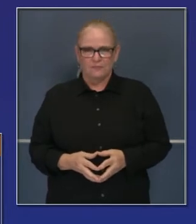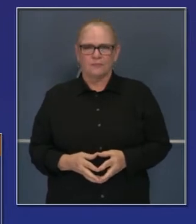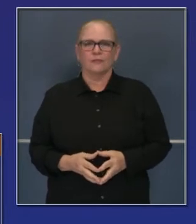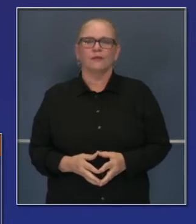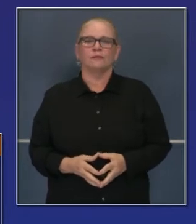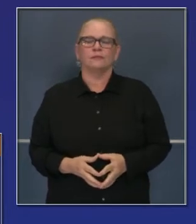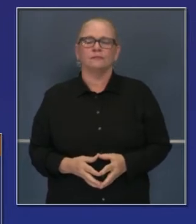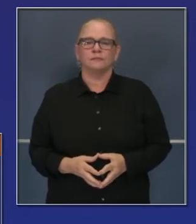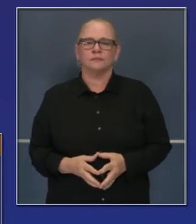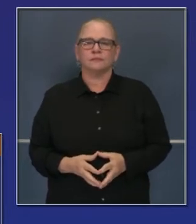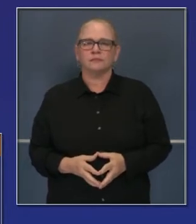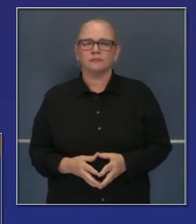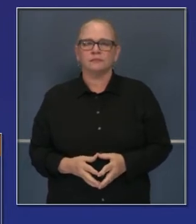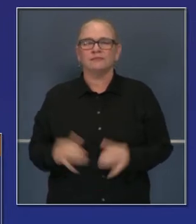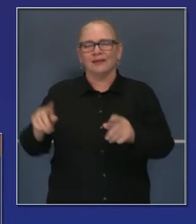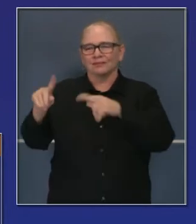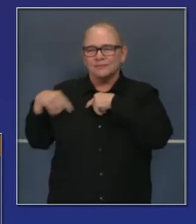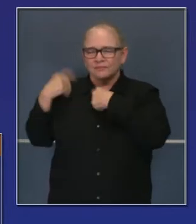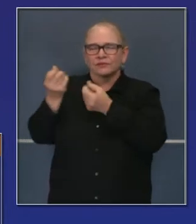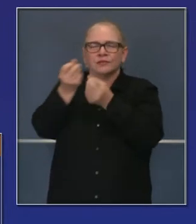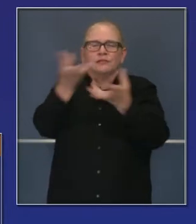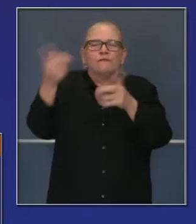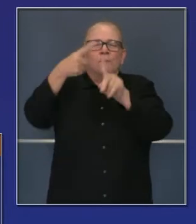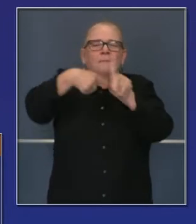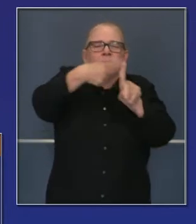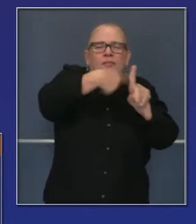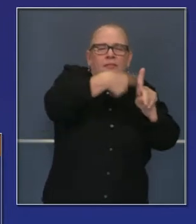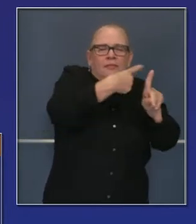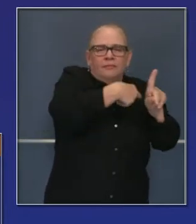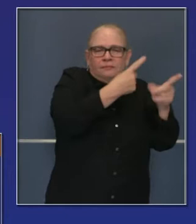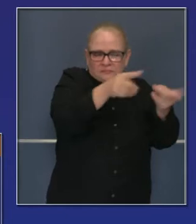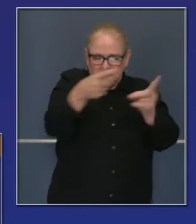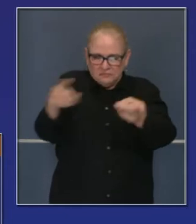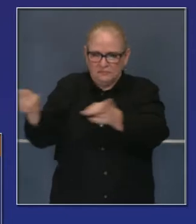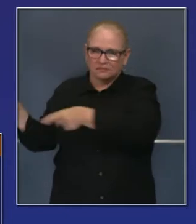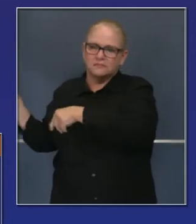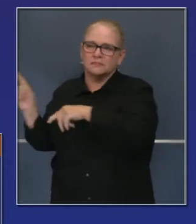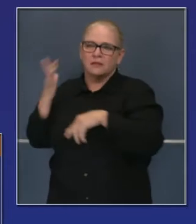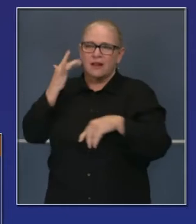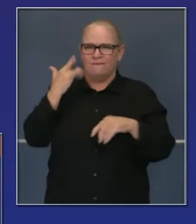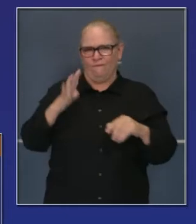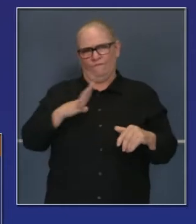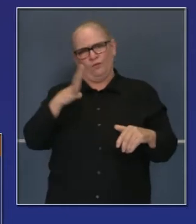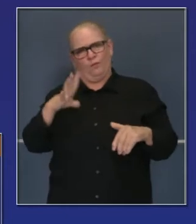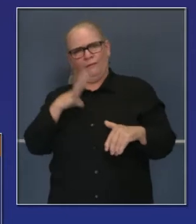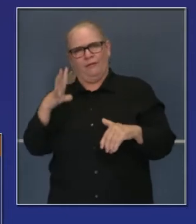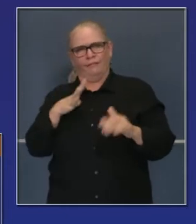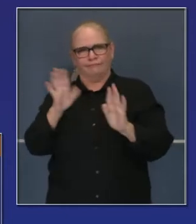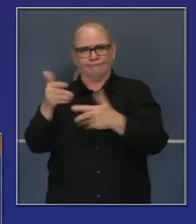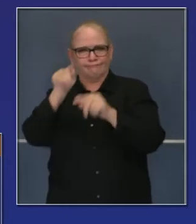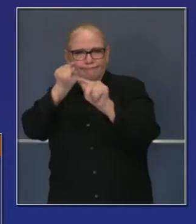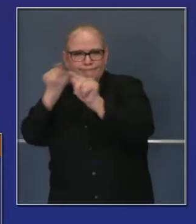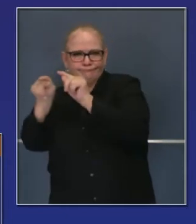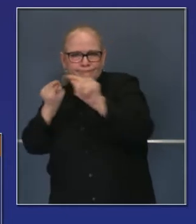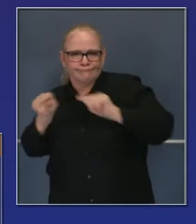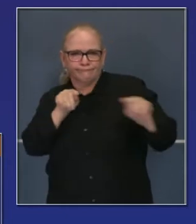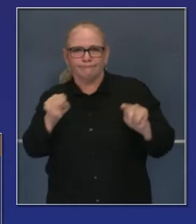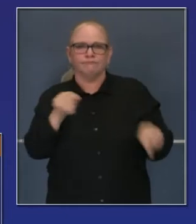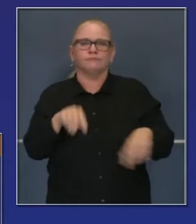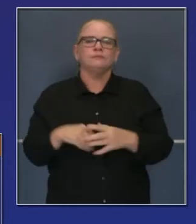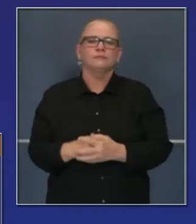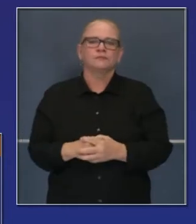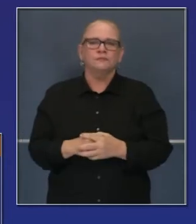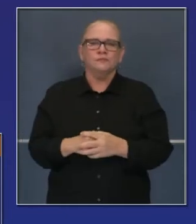departamento de defensa. Esto se ha hecho ya por varios meses en el estado de California. Esta sociedad